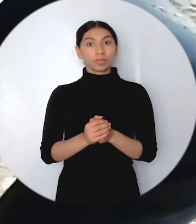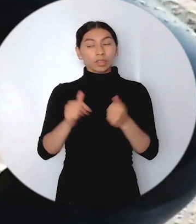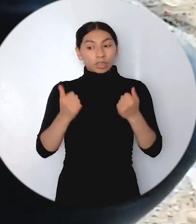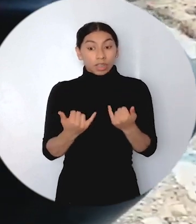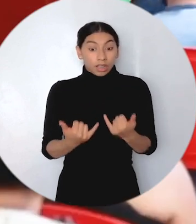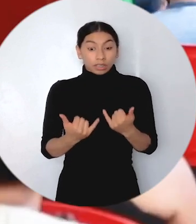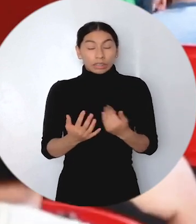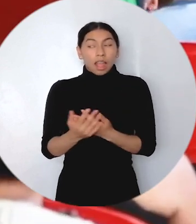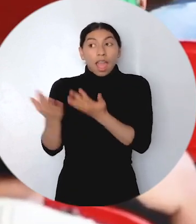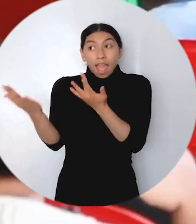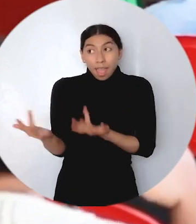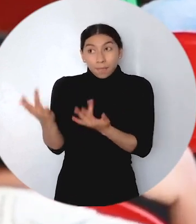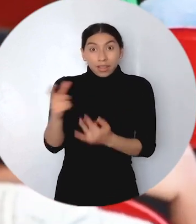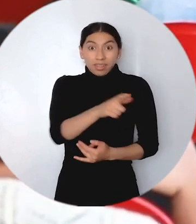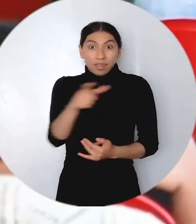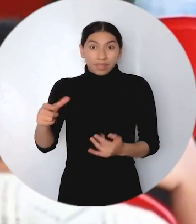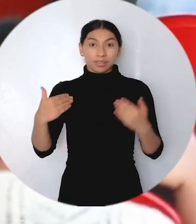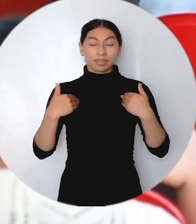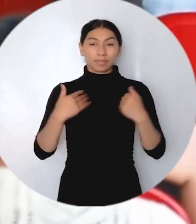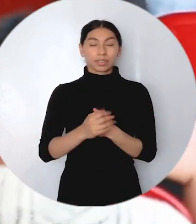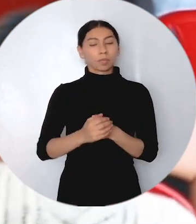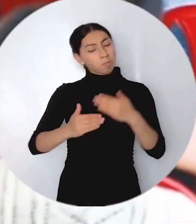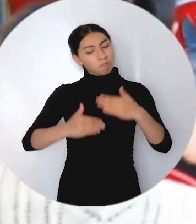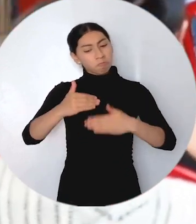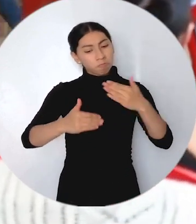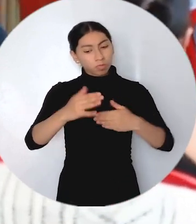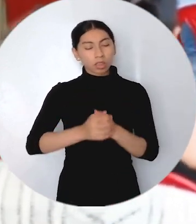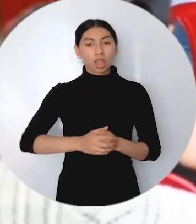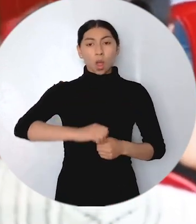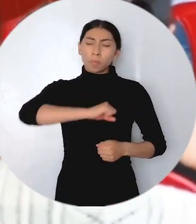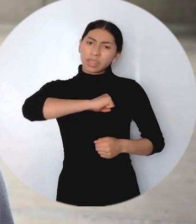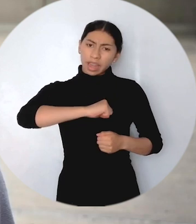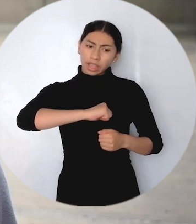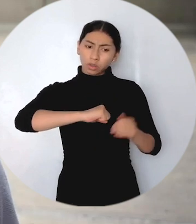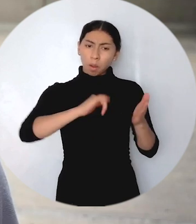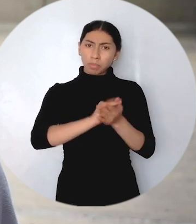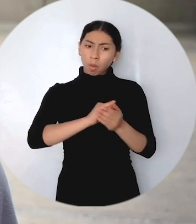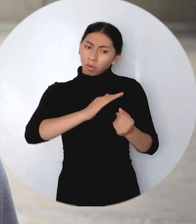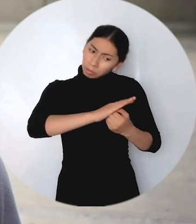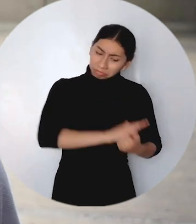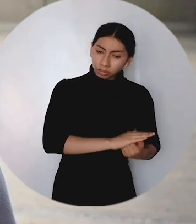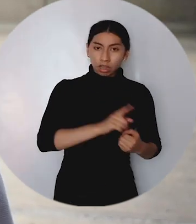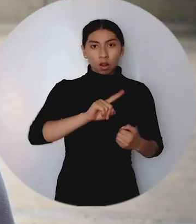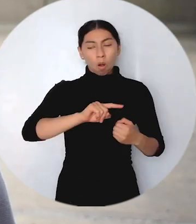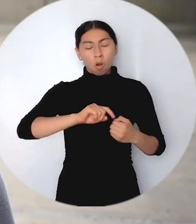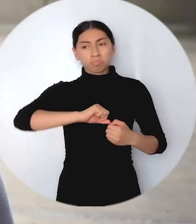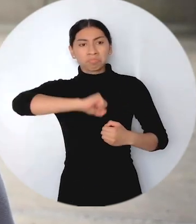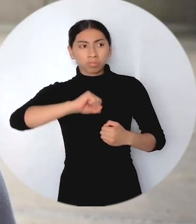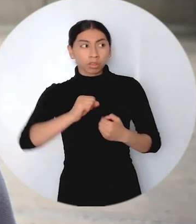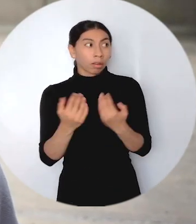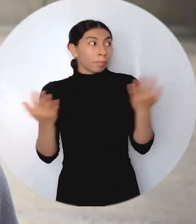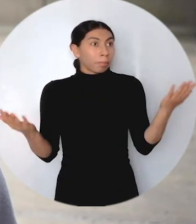una esperanza para las víctimas, es un avance para las víctimas, puesto que nuestros derechos no quedan en la suerte o a la